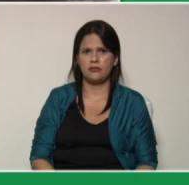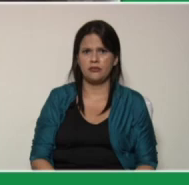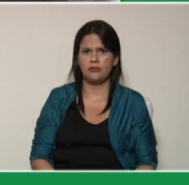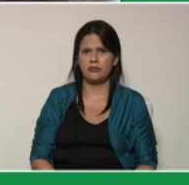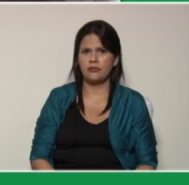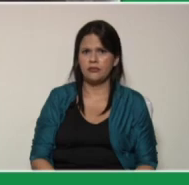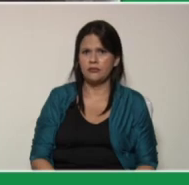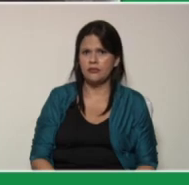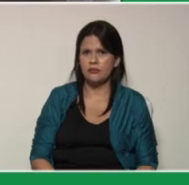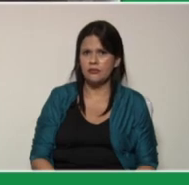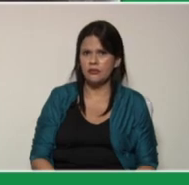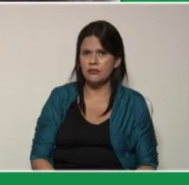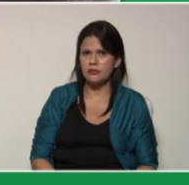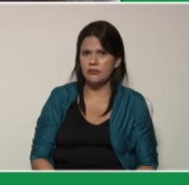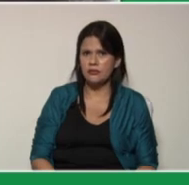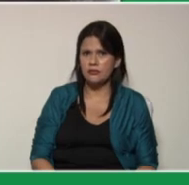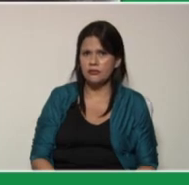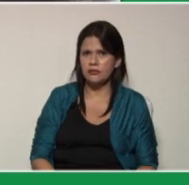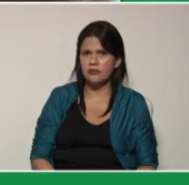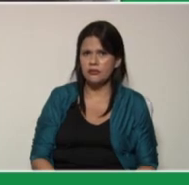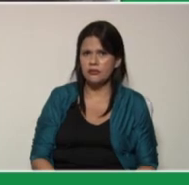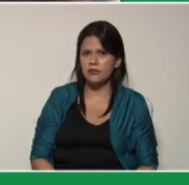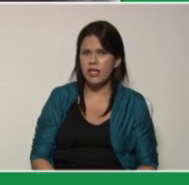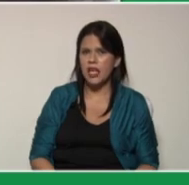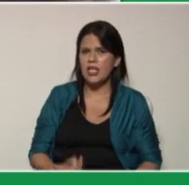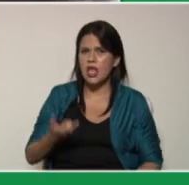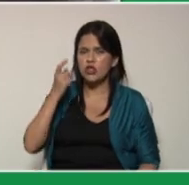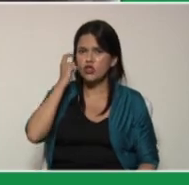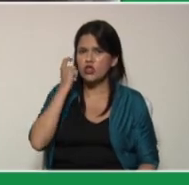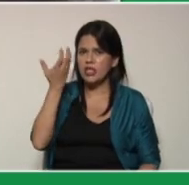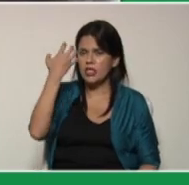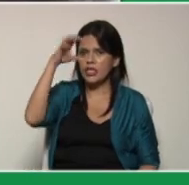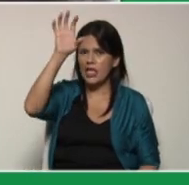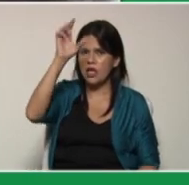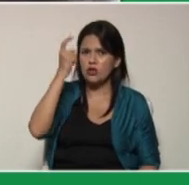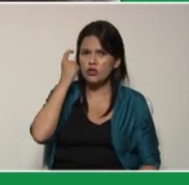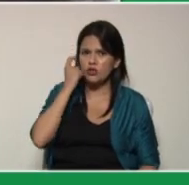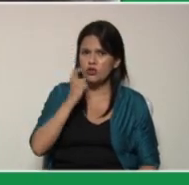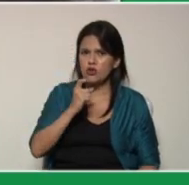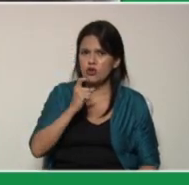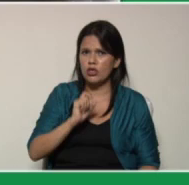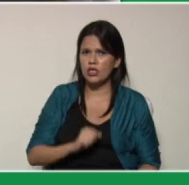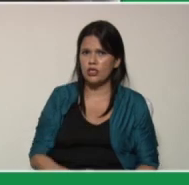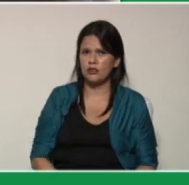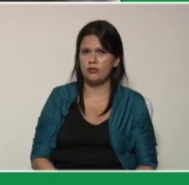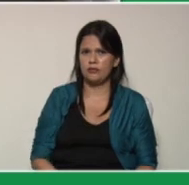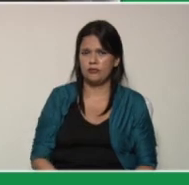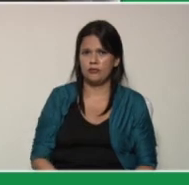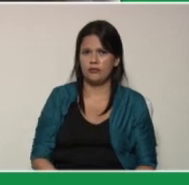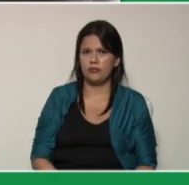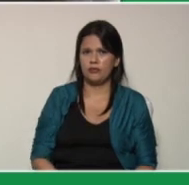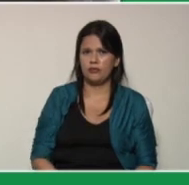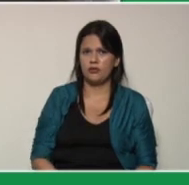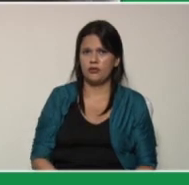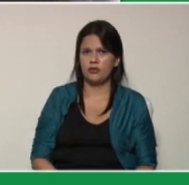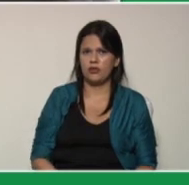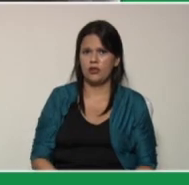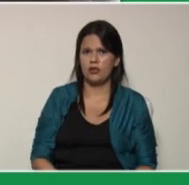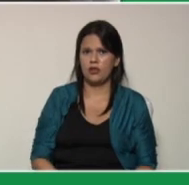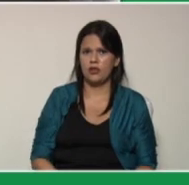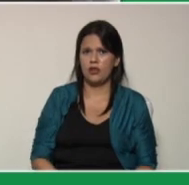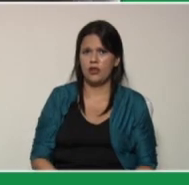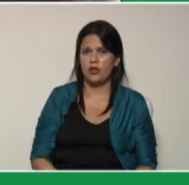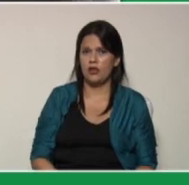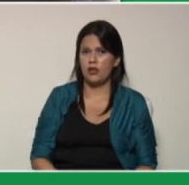Canchunchú Viejo Calupa con Estado Azul junto con su emisora ¡Sol de Canchunchú! Hoy estamos haciendo énfasis